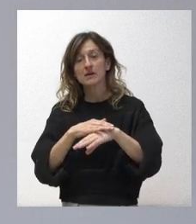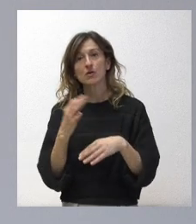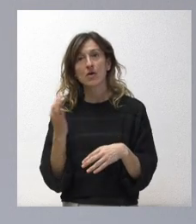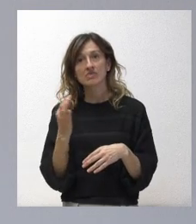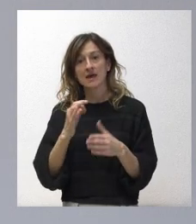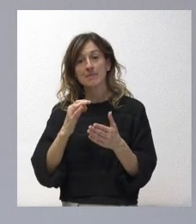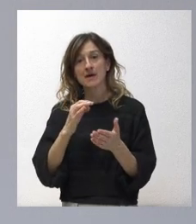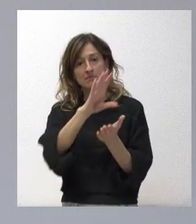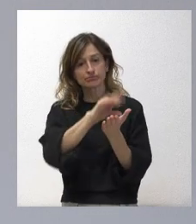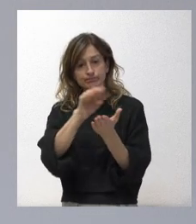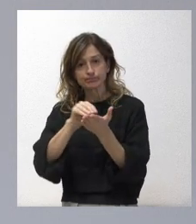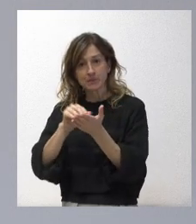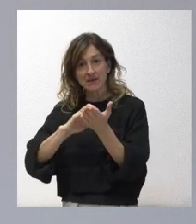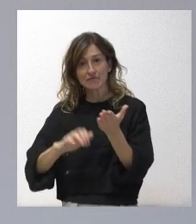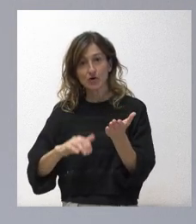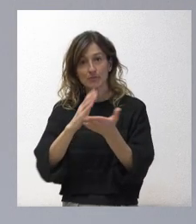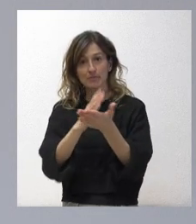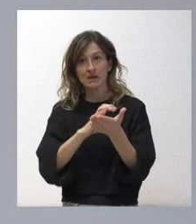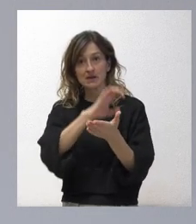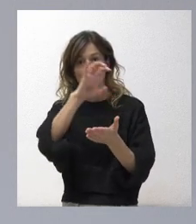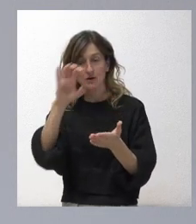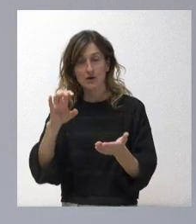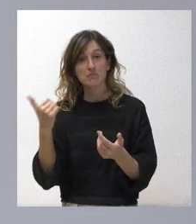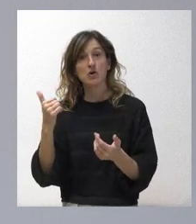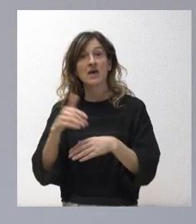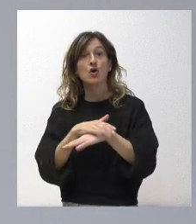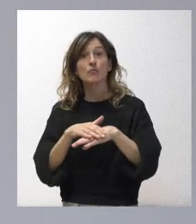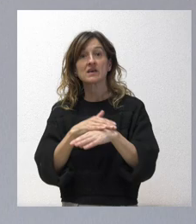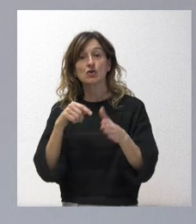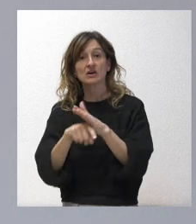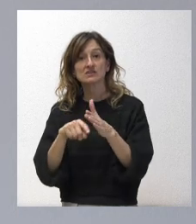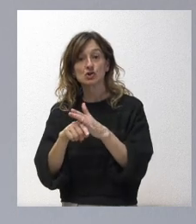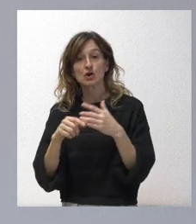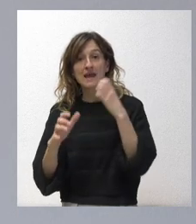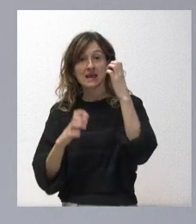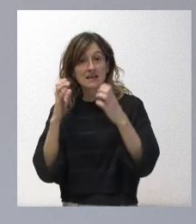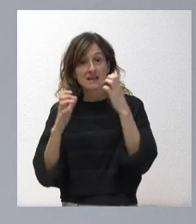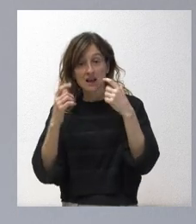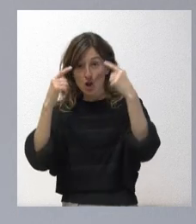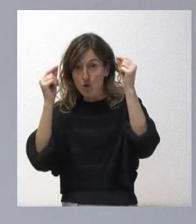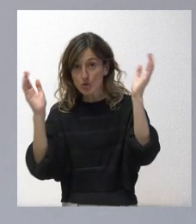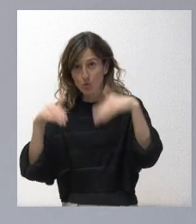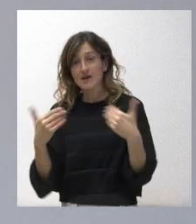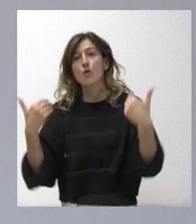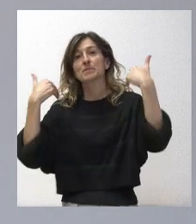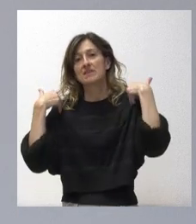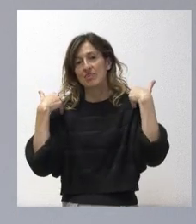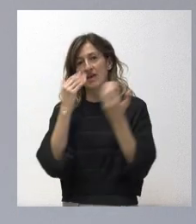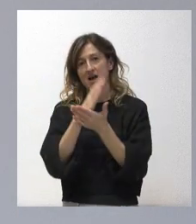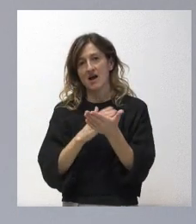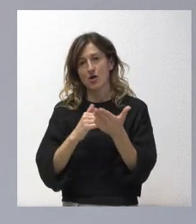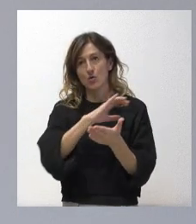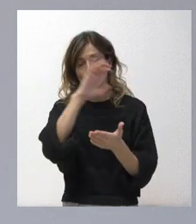informes de las comunidades autónomas. El Gobierno no tiene la gestión de la especie, las competencias de las comunidades autónomas. No había aplicado los